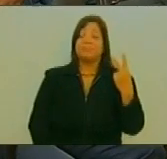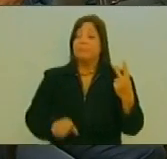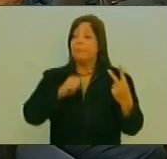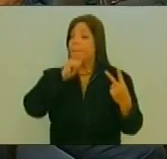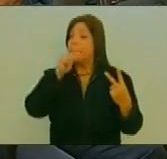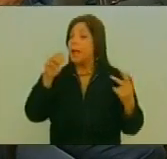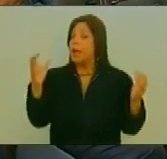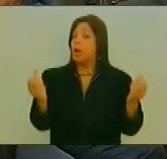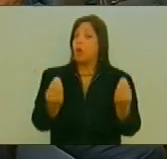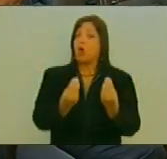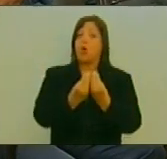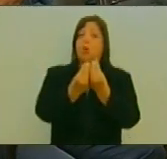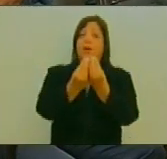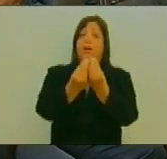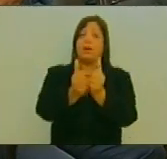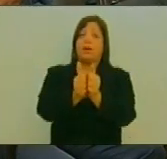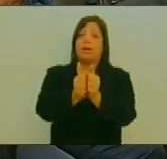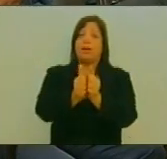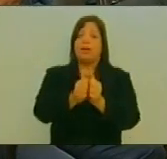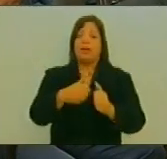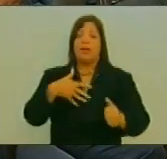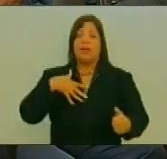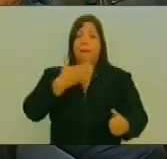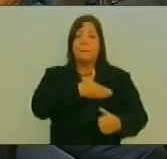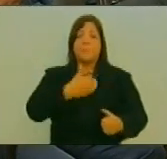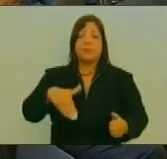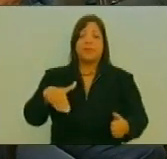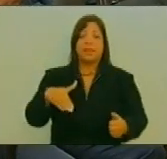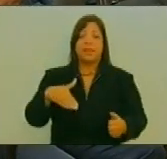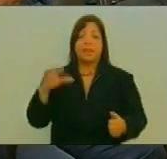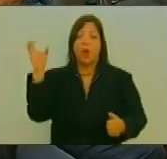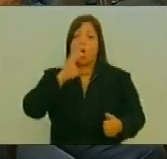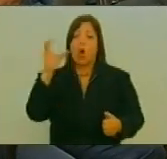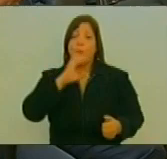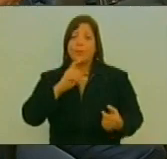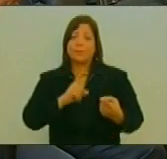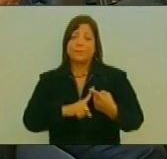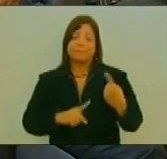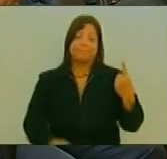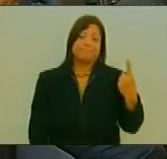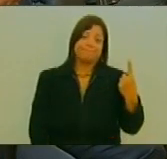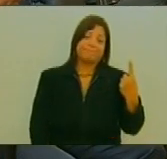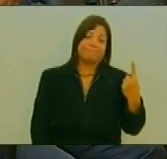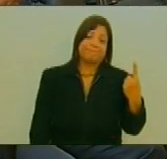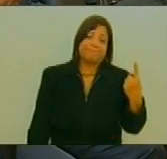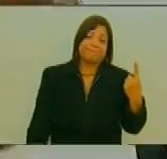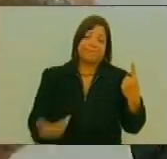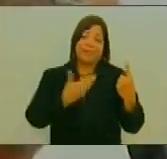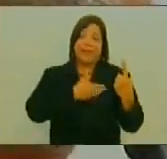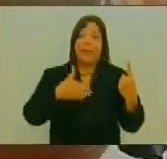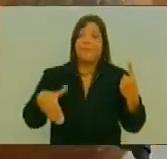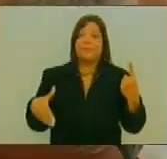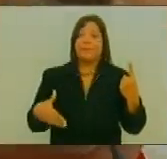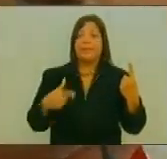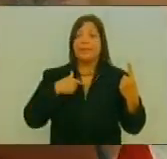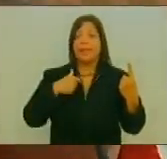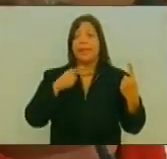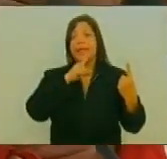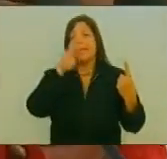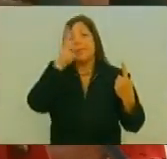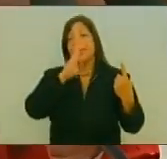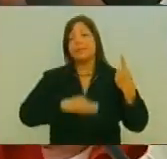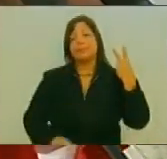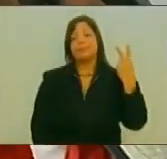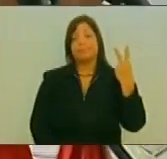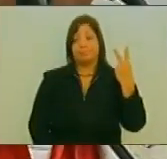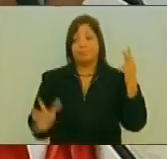compañía Por cierto El nalcoparaco Presidente Santos Y el golpista Temer Esa era la